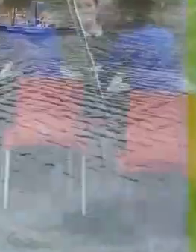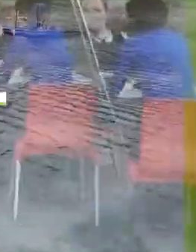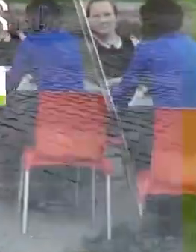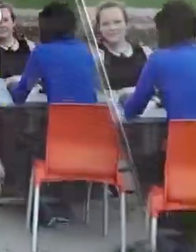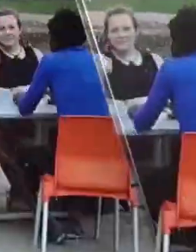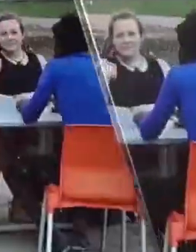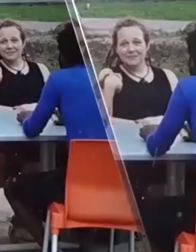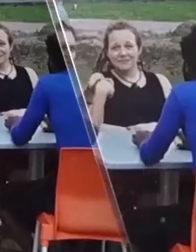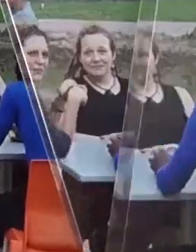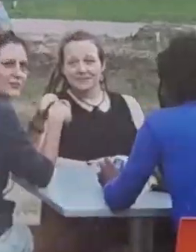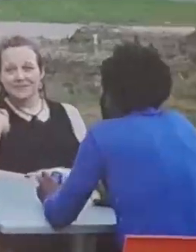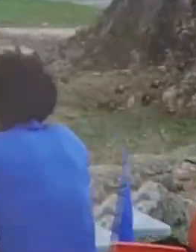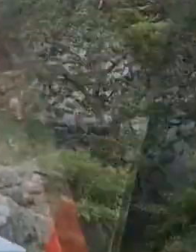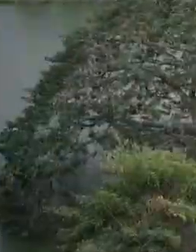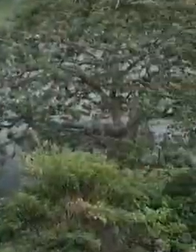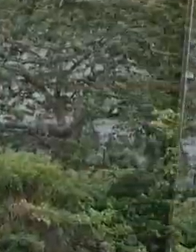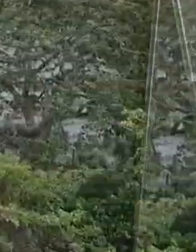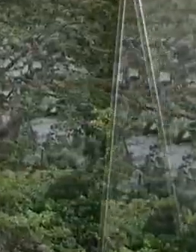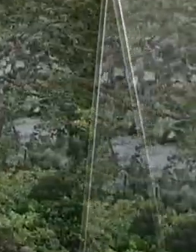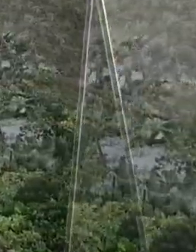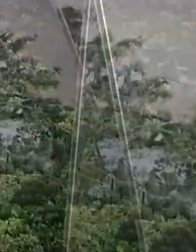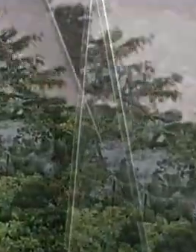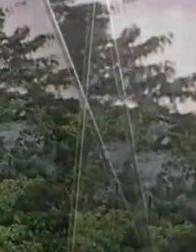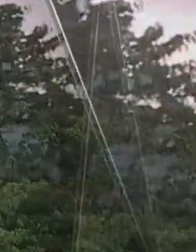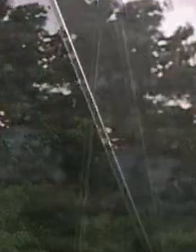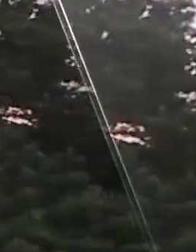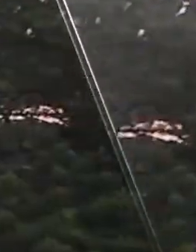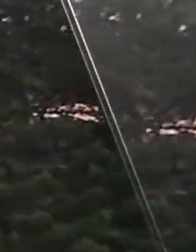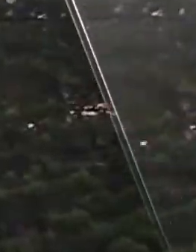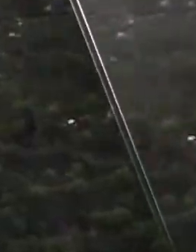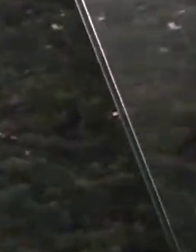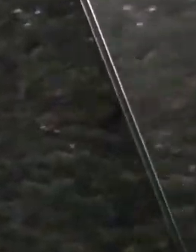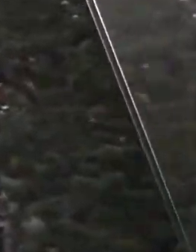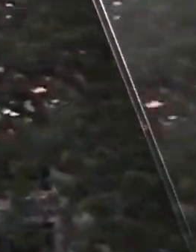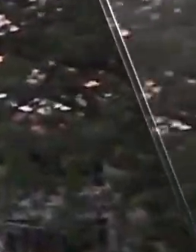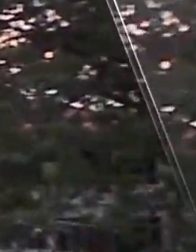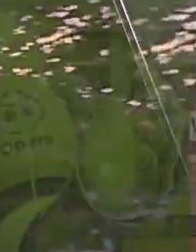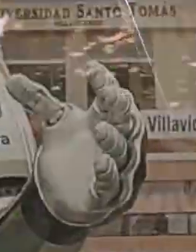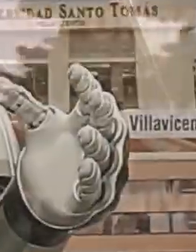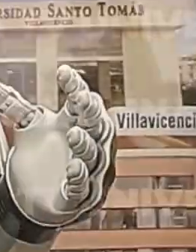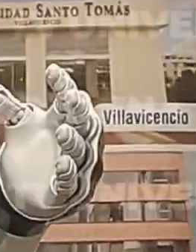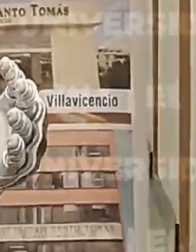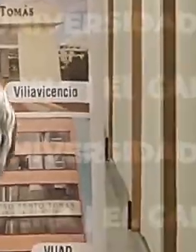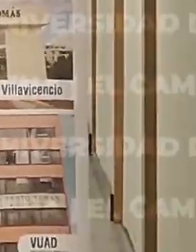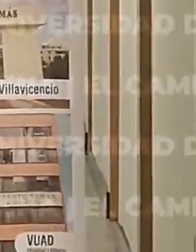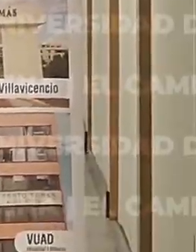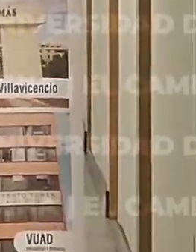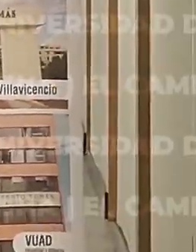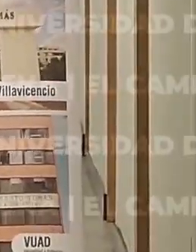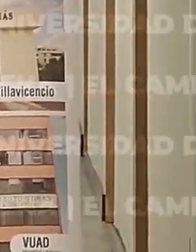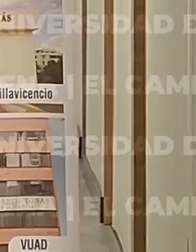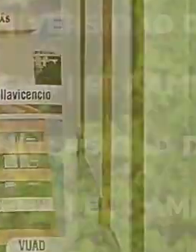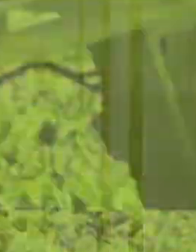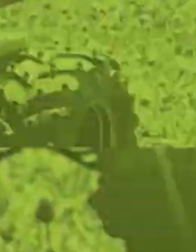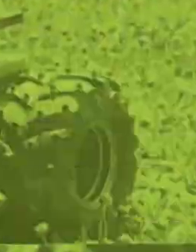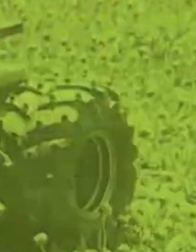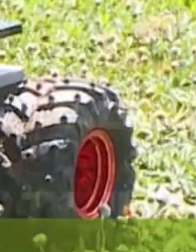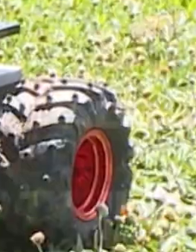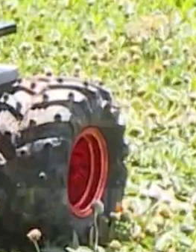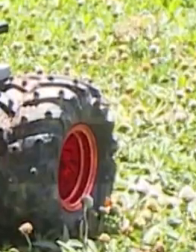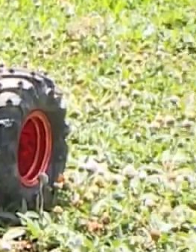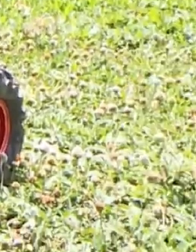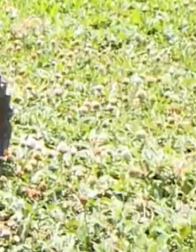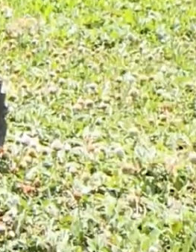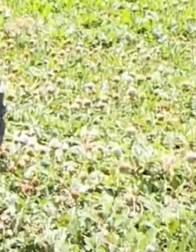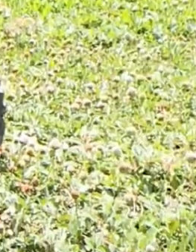que vivan en una tierra sostenible. Para rodearnos un poco de esta bella naturaleza que nos ofrece nuestro territorio. Innovación. Este es un robot